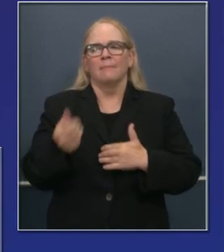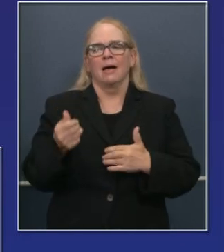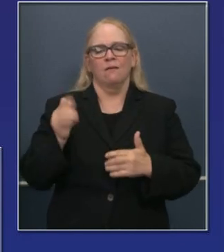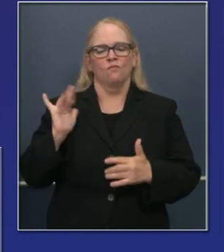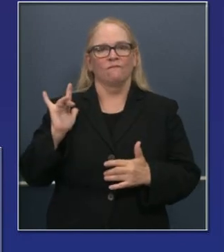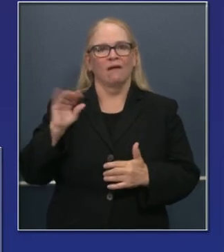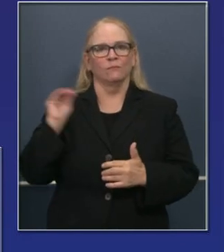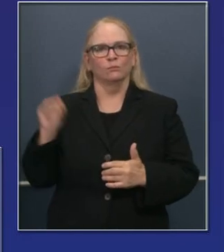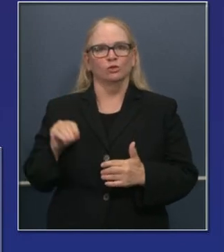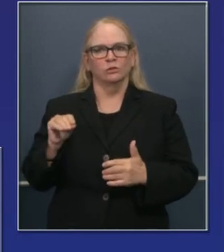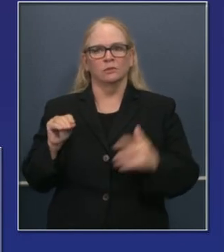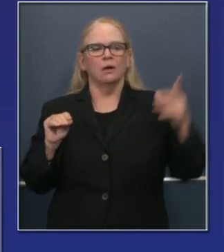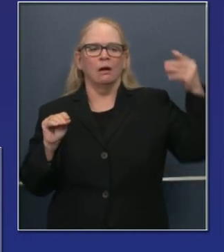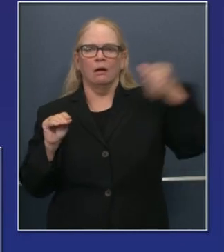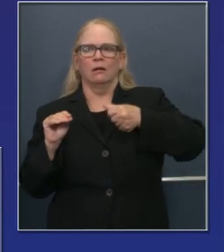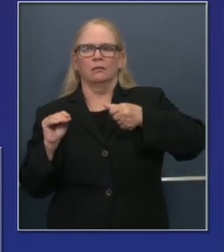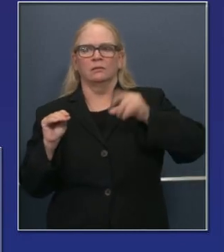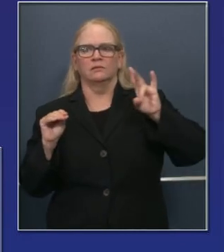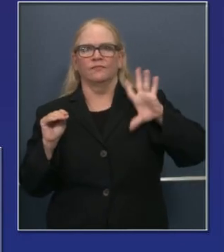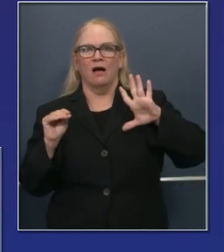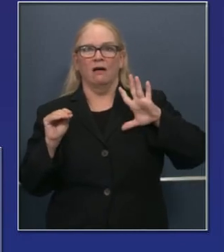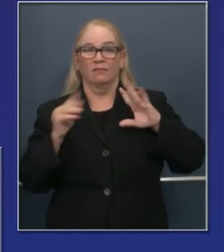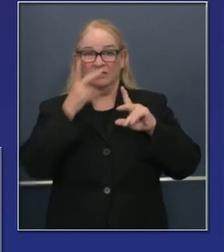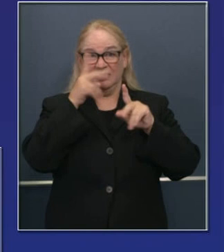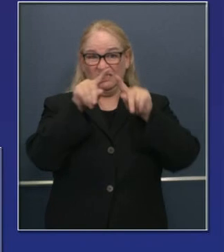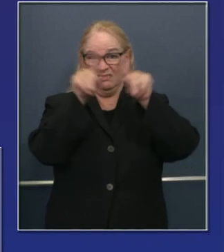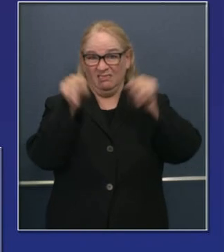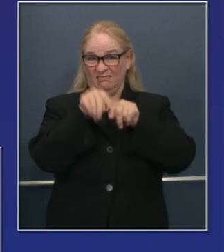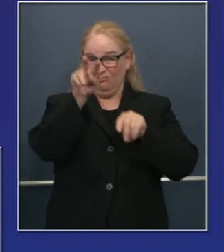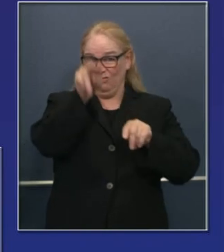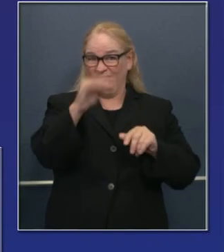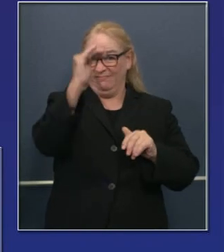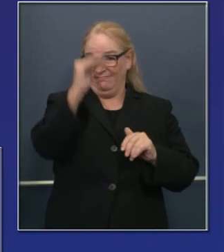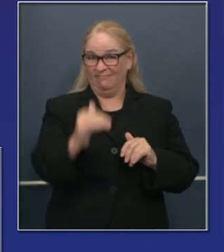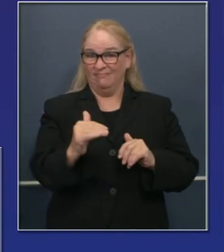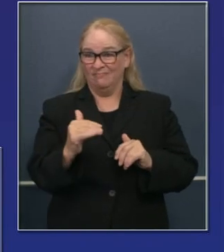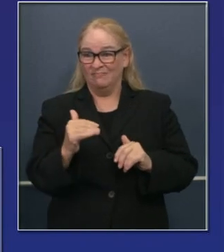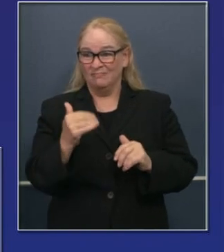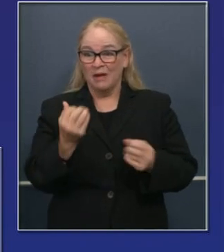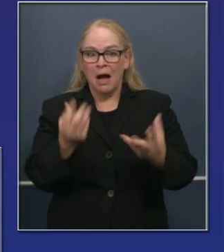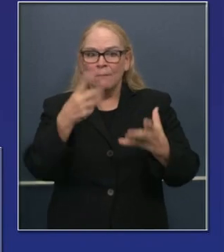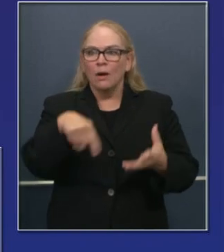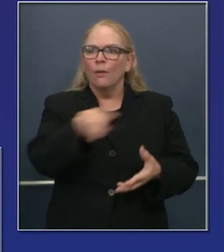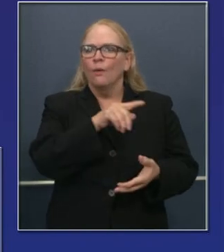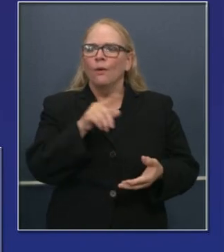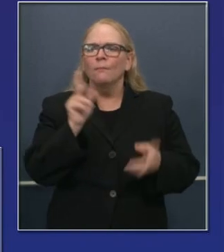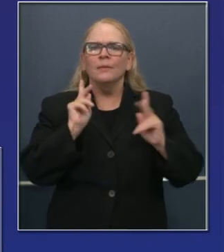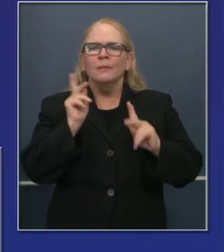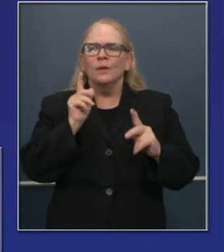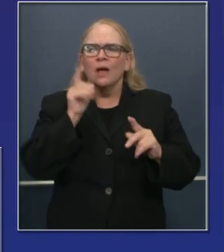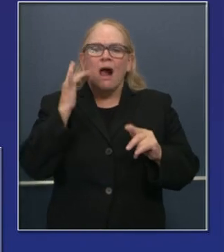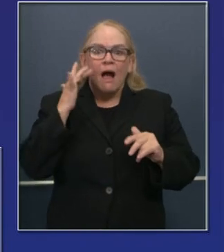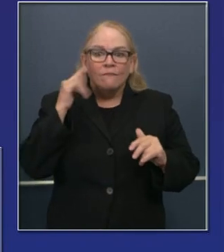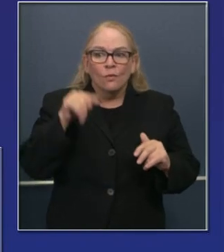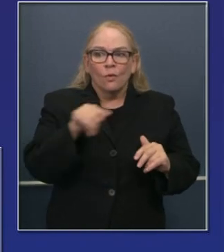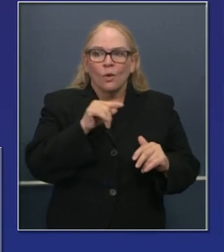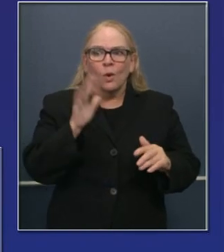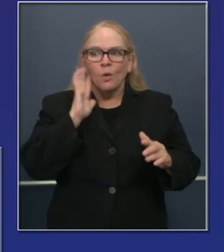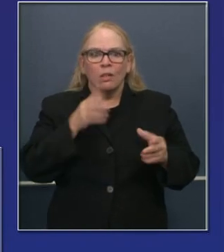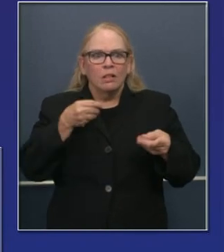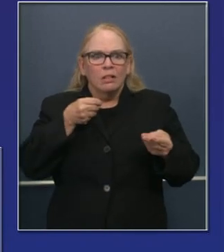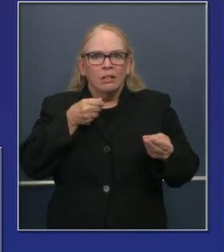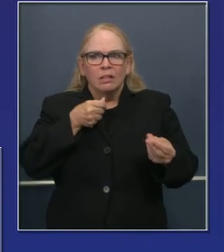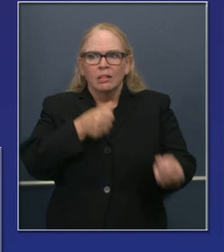Como pueden ver de esta transparencia, este costo costaría aproximadamente 700 millones de dólares por